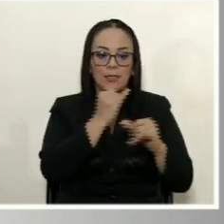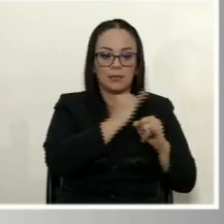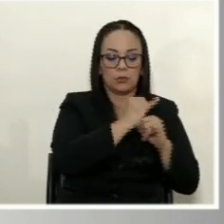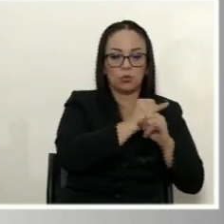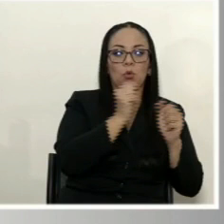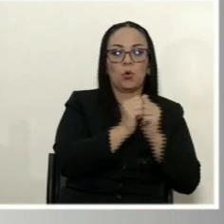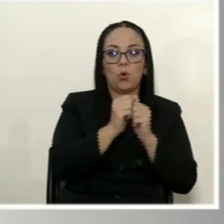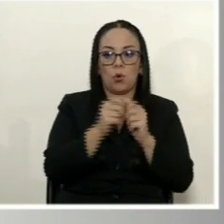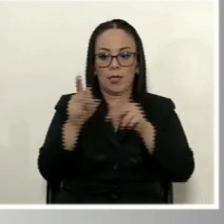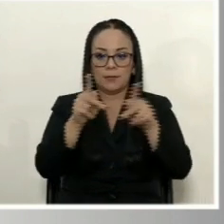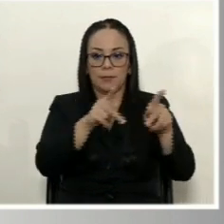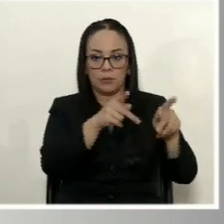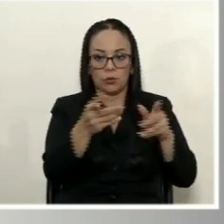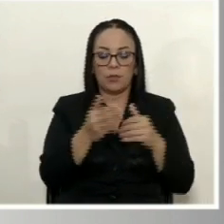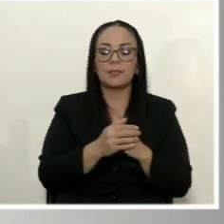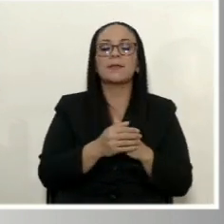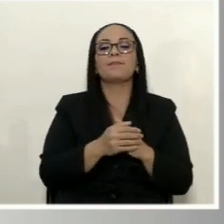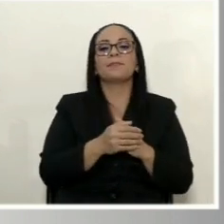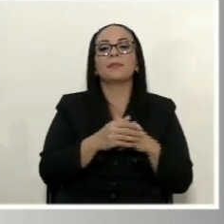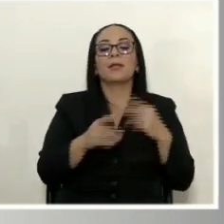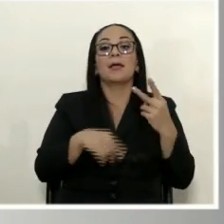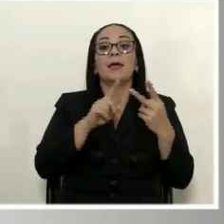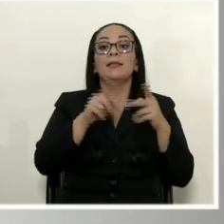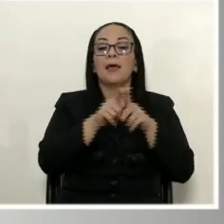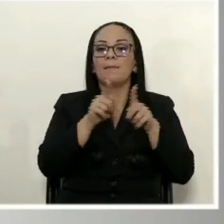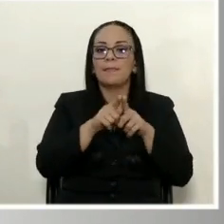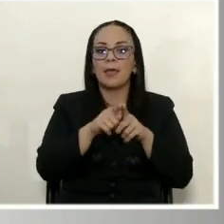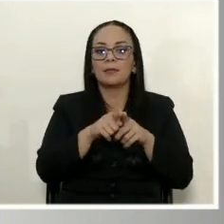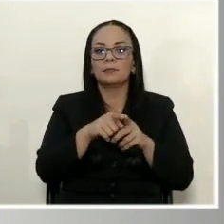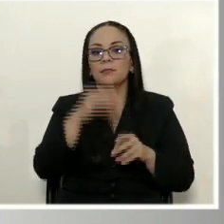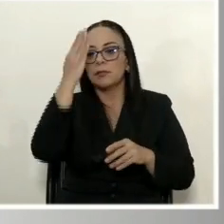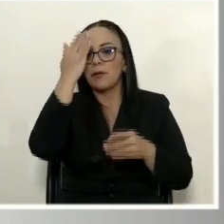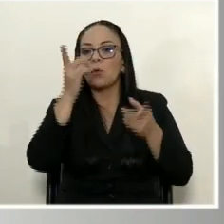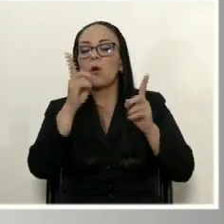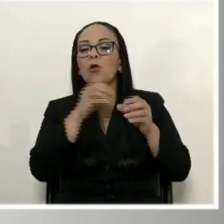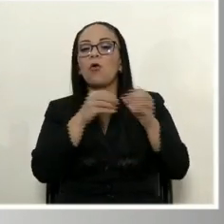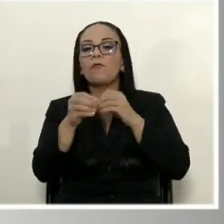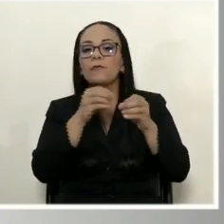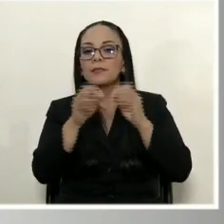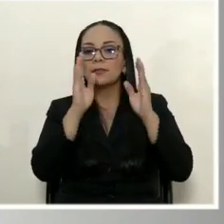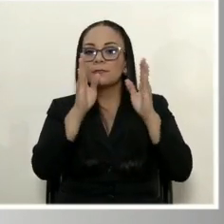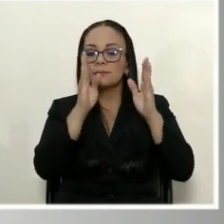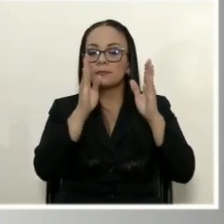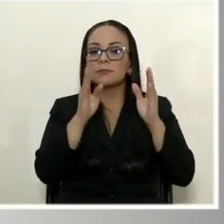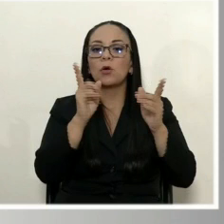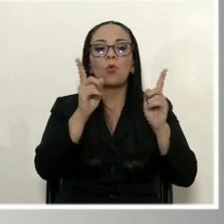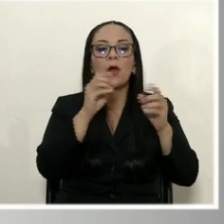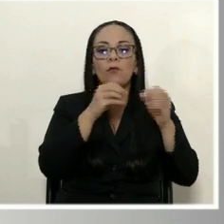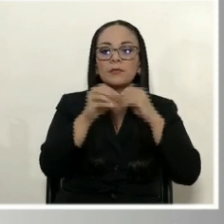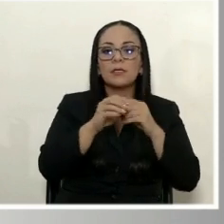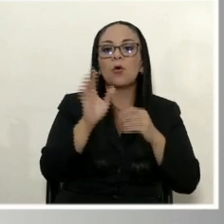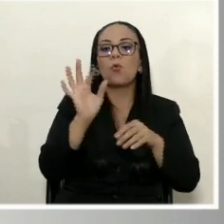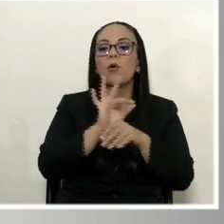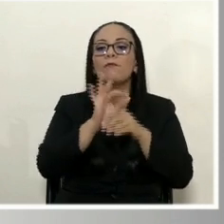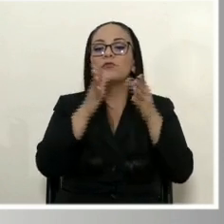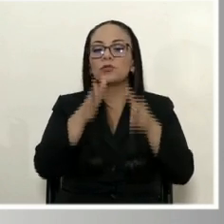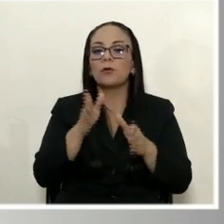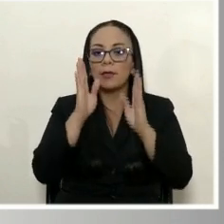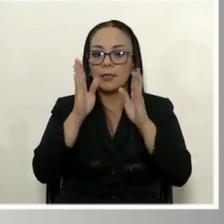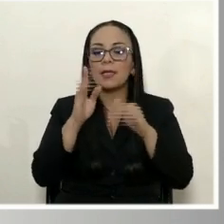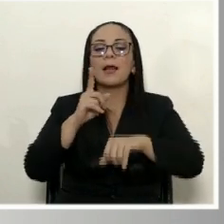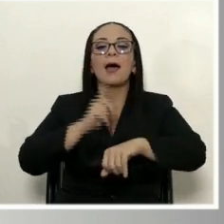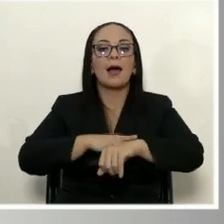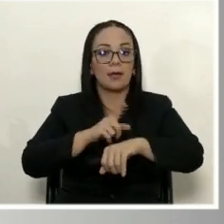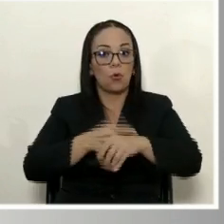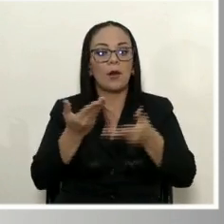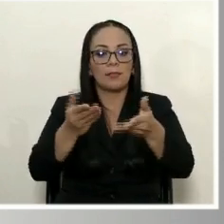institución y los hogares. Le permite también saber cuál oficina le corresponde su atención, cuál funcionario le va a atender, a qué hora